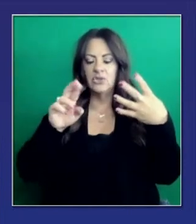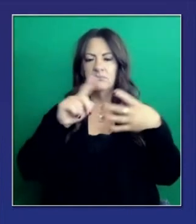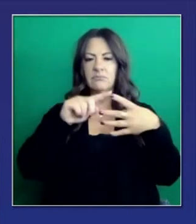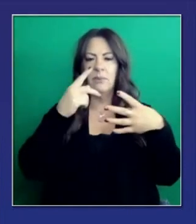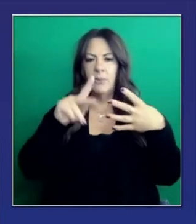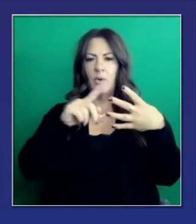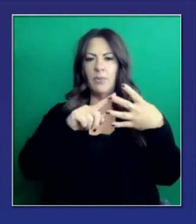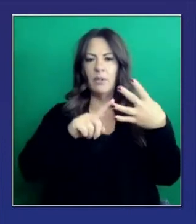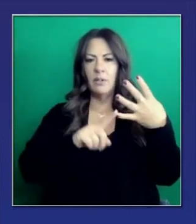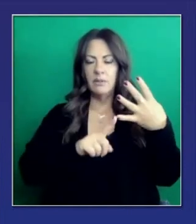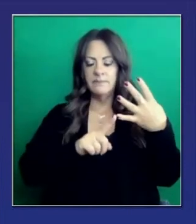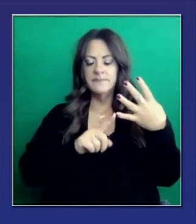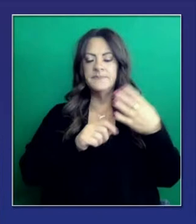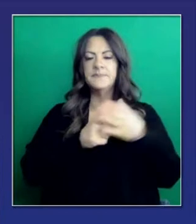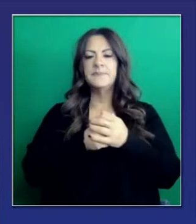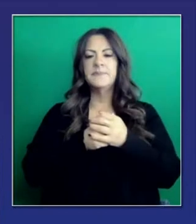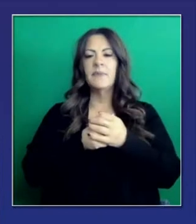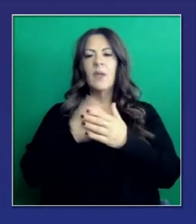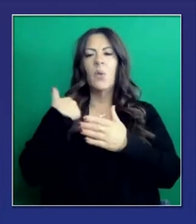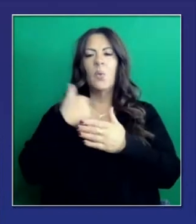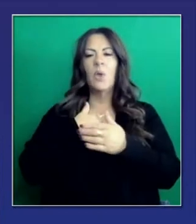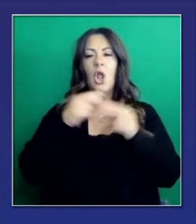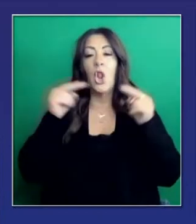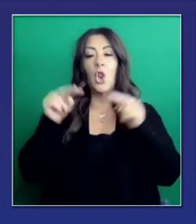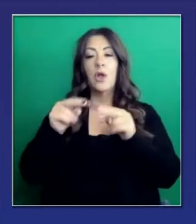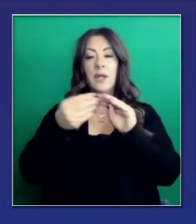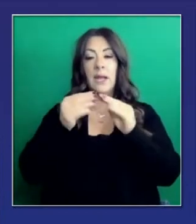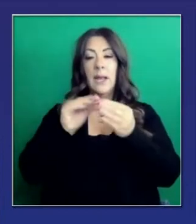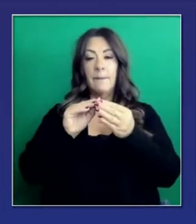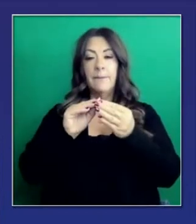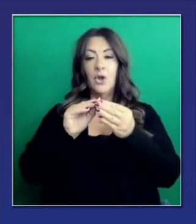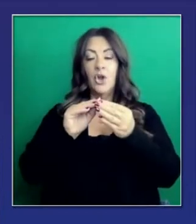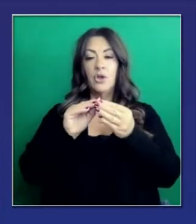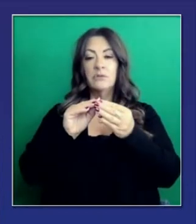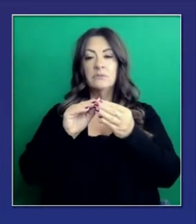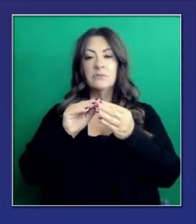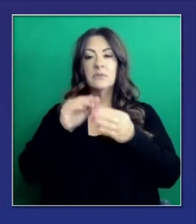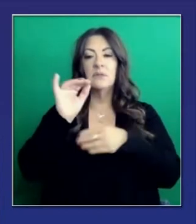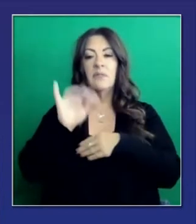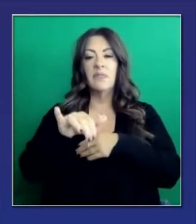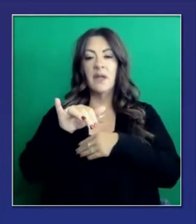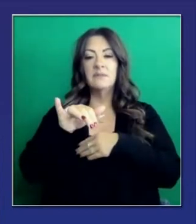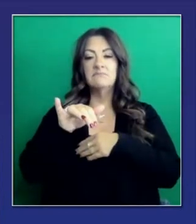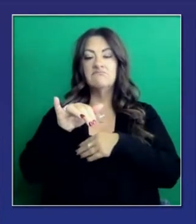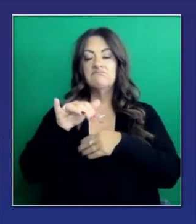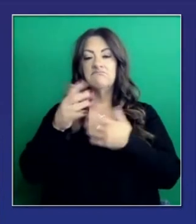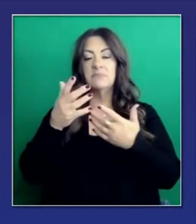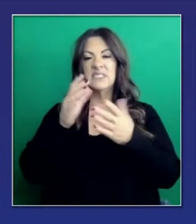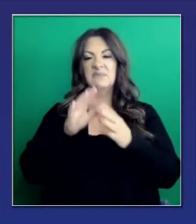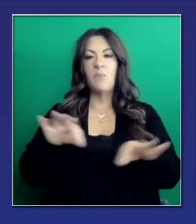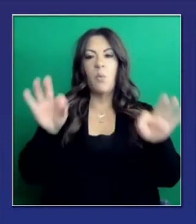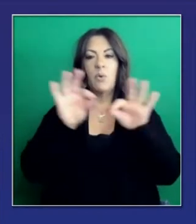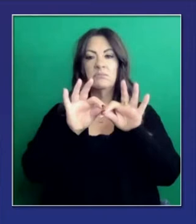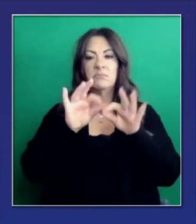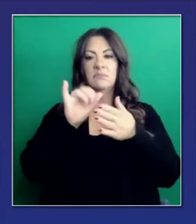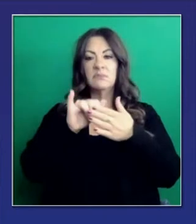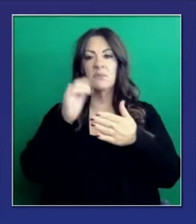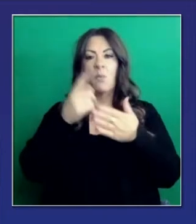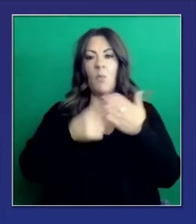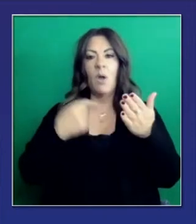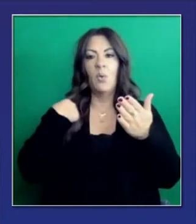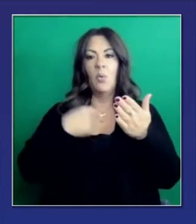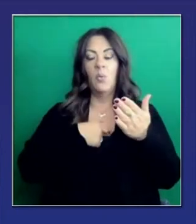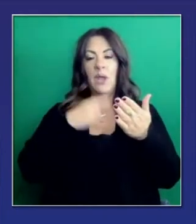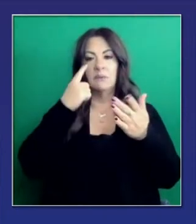a partir del día de hoy. Estamos fijándonos en la capacidad a través de varias variables. Claramente, esta es la capacidad